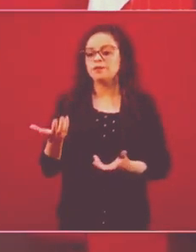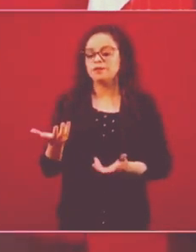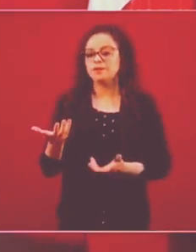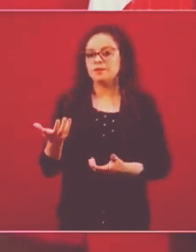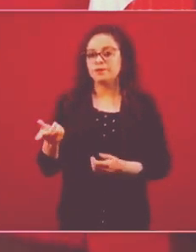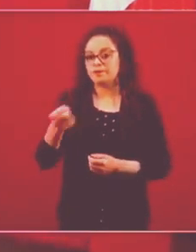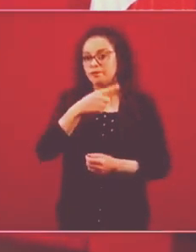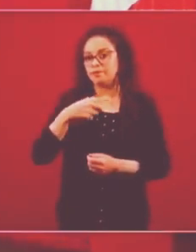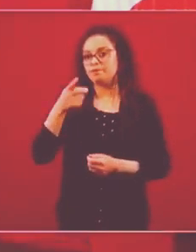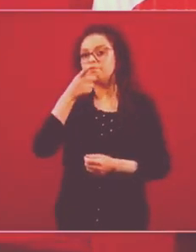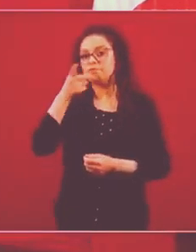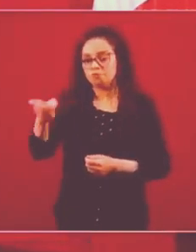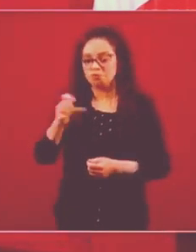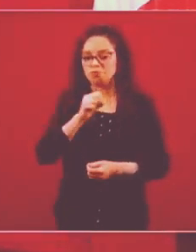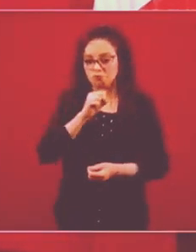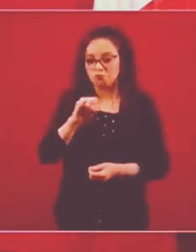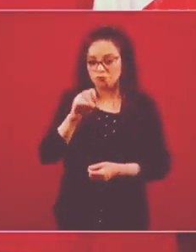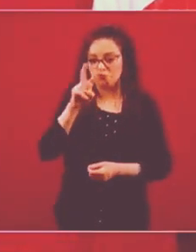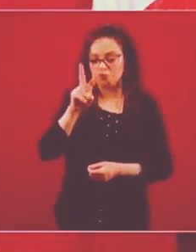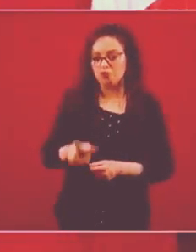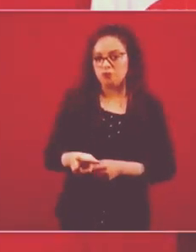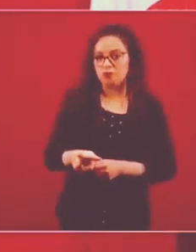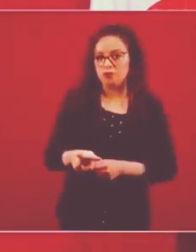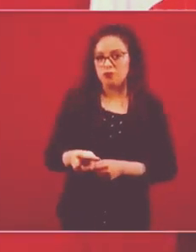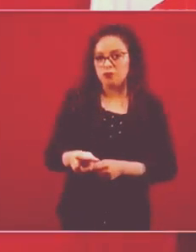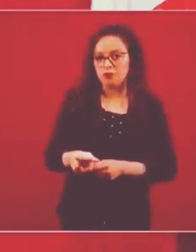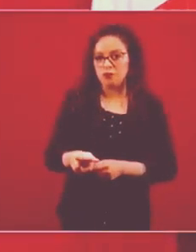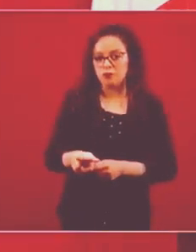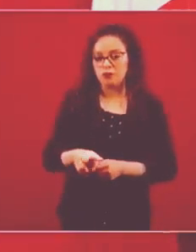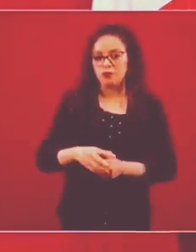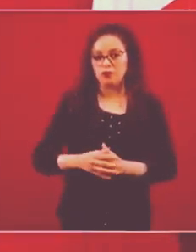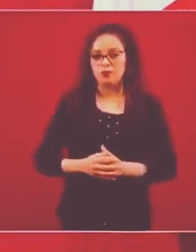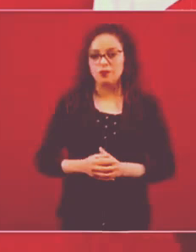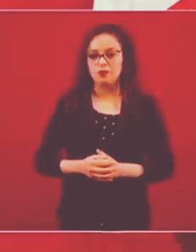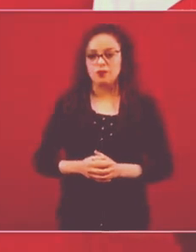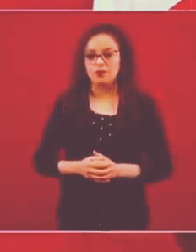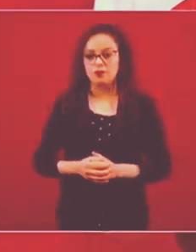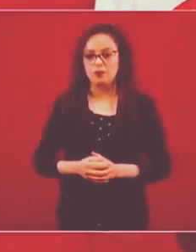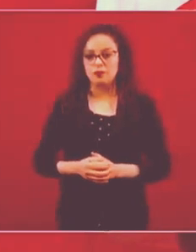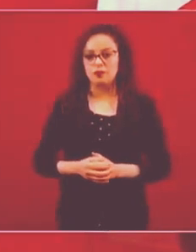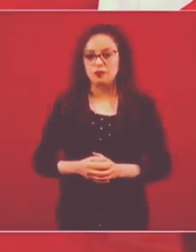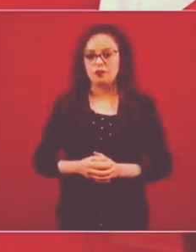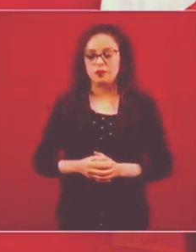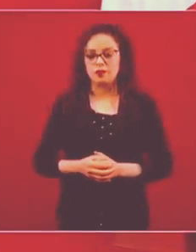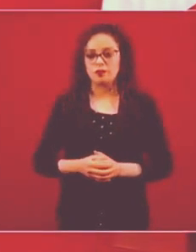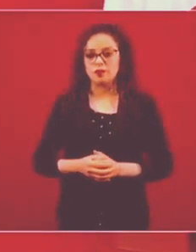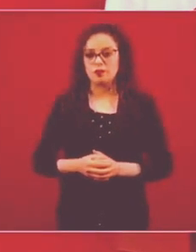hubo una intromisión